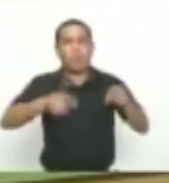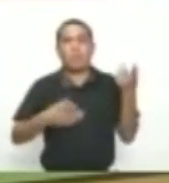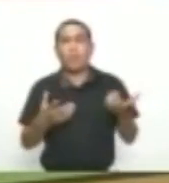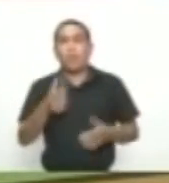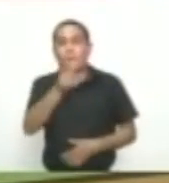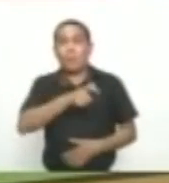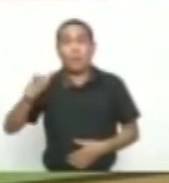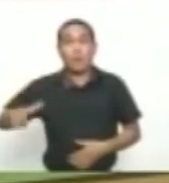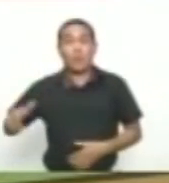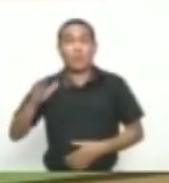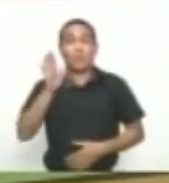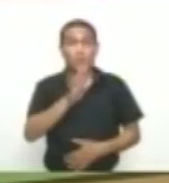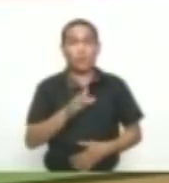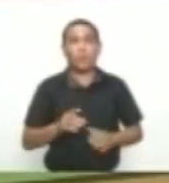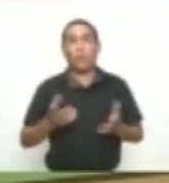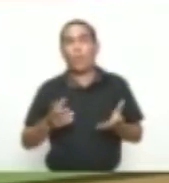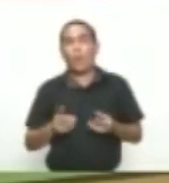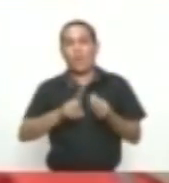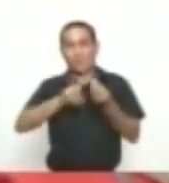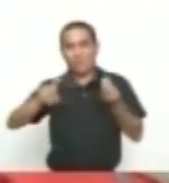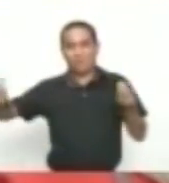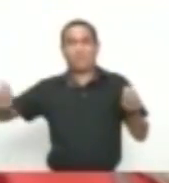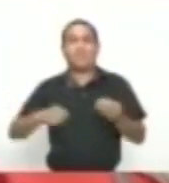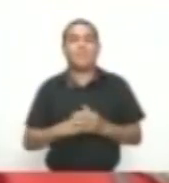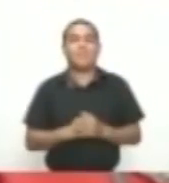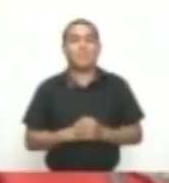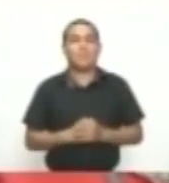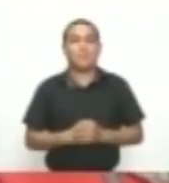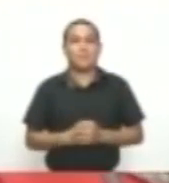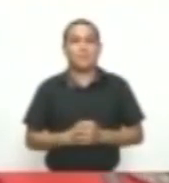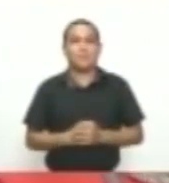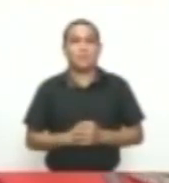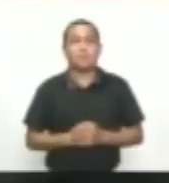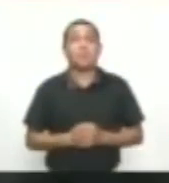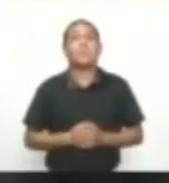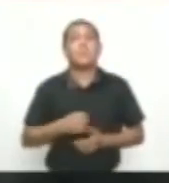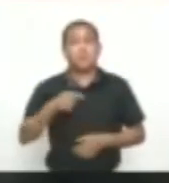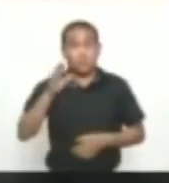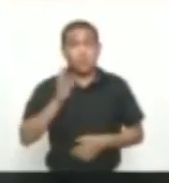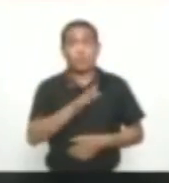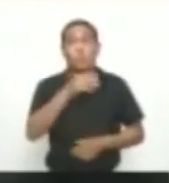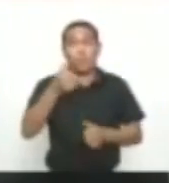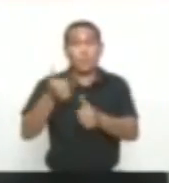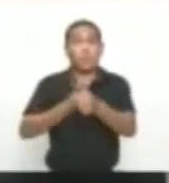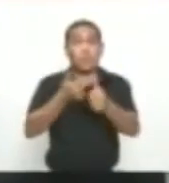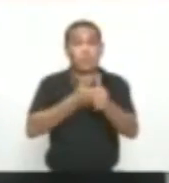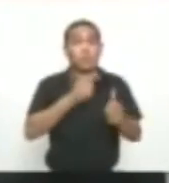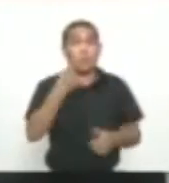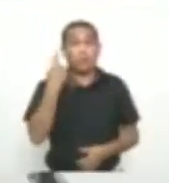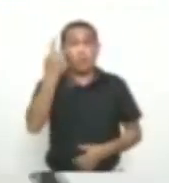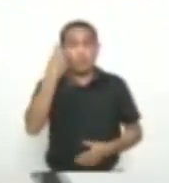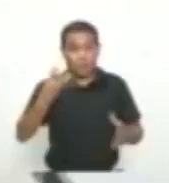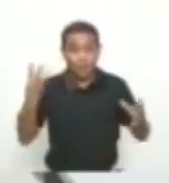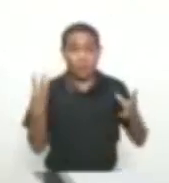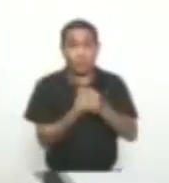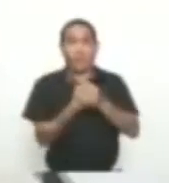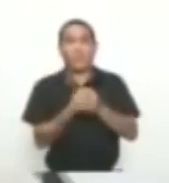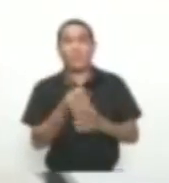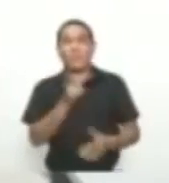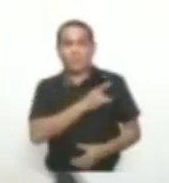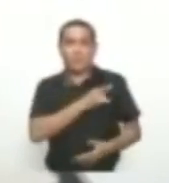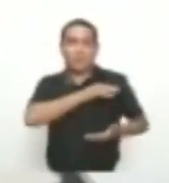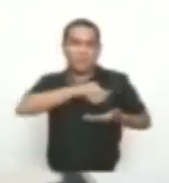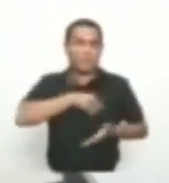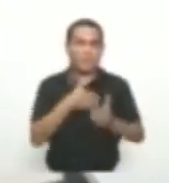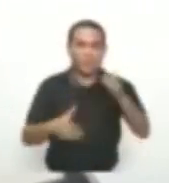personas Con diversidad Funcional Respondiendo A los requerimientos Nacionales De una política De inclusión La Universidad Del